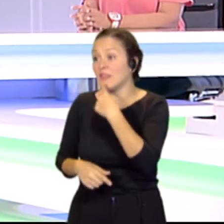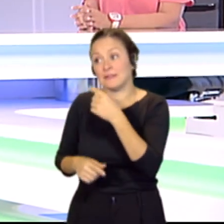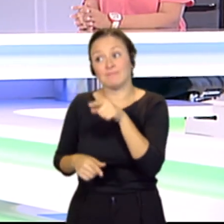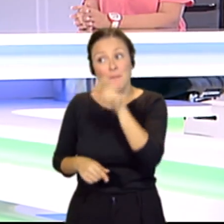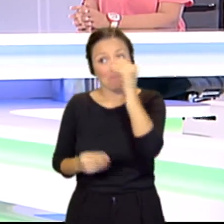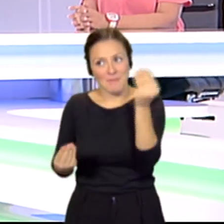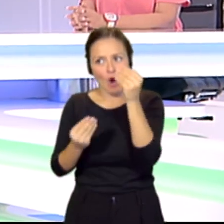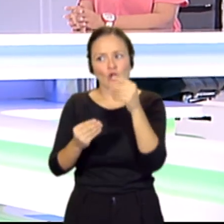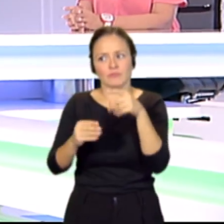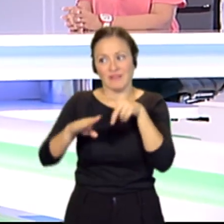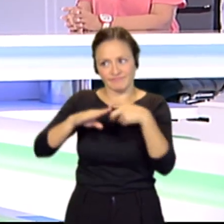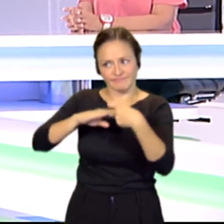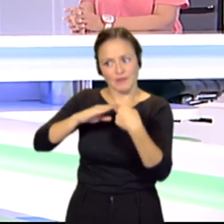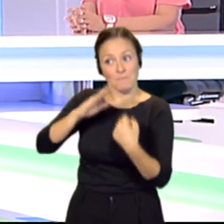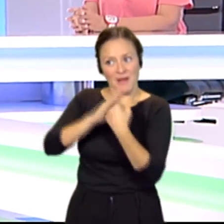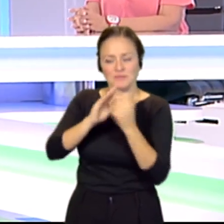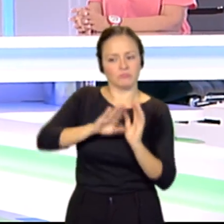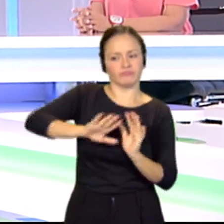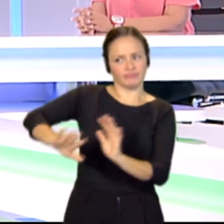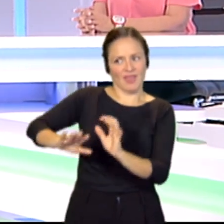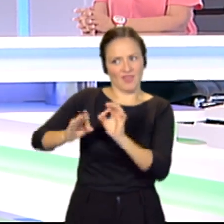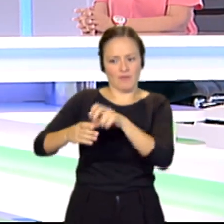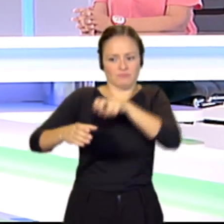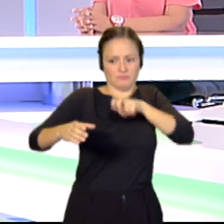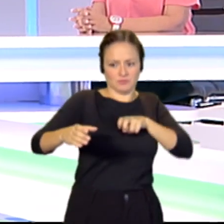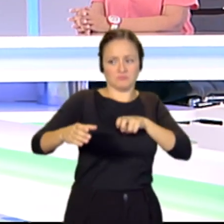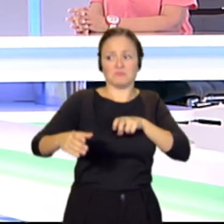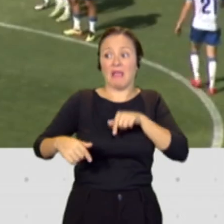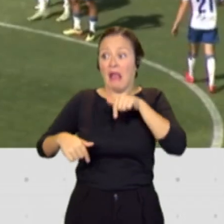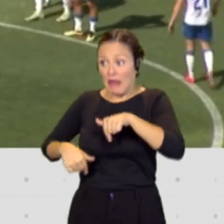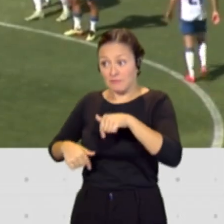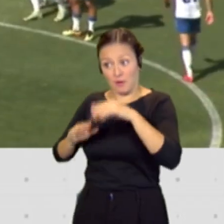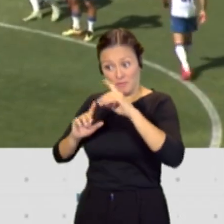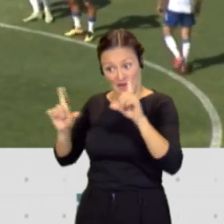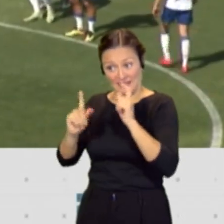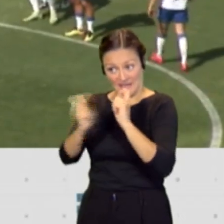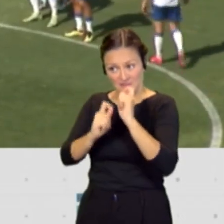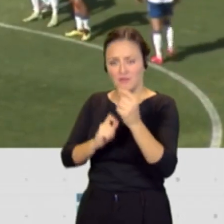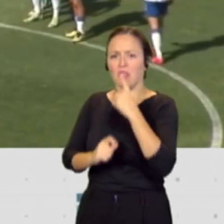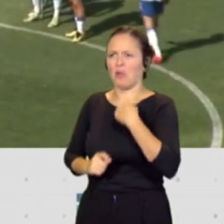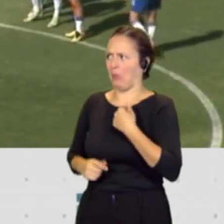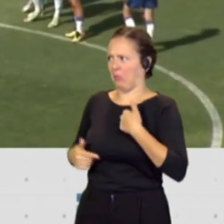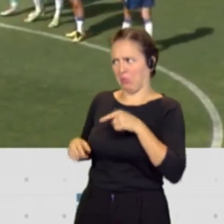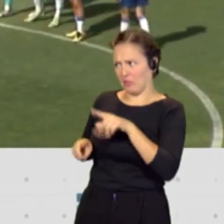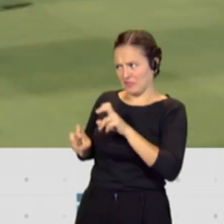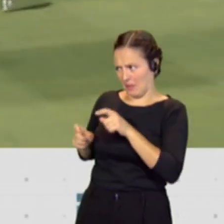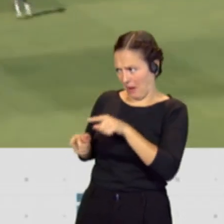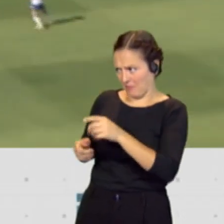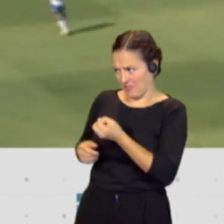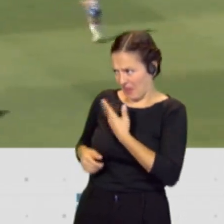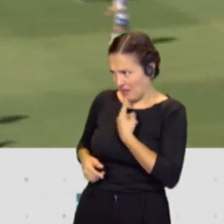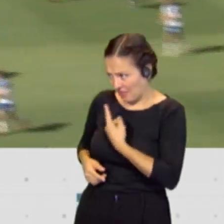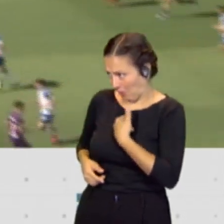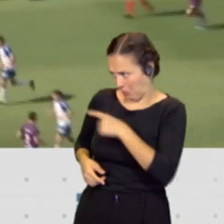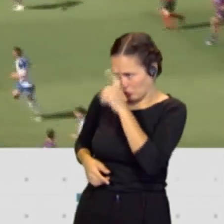costado. Él en una entrevista en esta casa ha dicho que no tenía conocimiento de sus palabras pero aún así sigue manteniendo su posición, señora Dávila. Bueno, en primer lugar